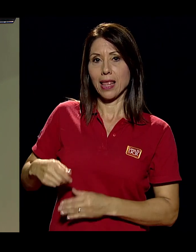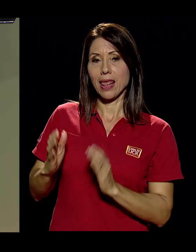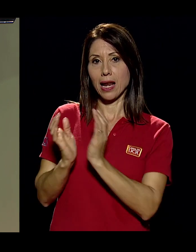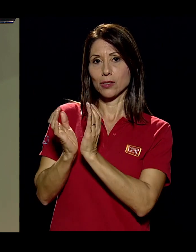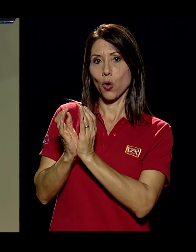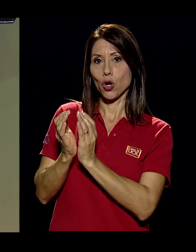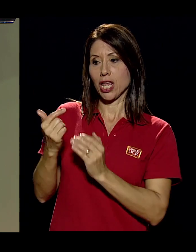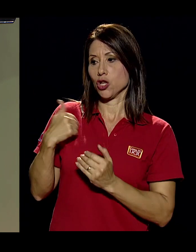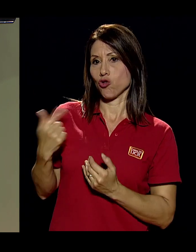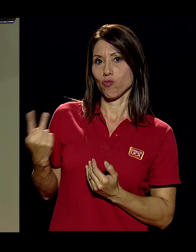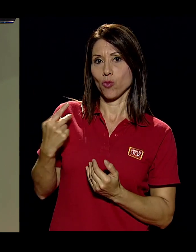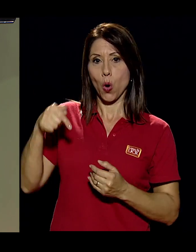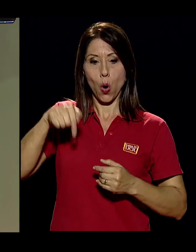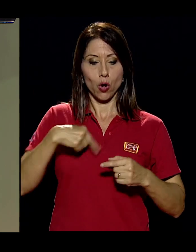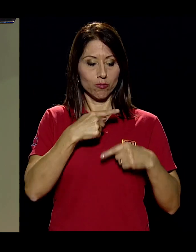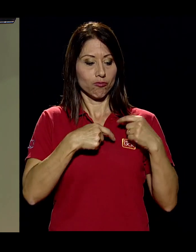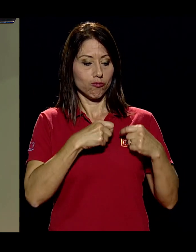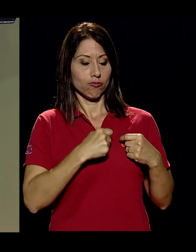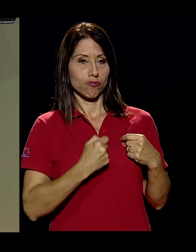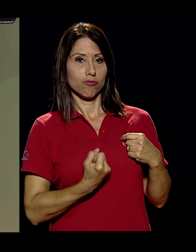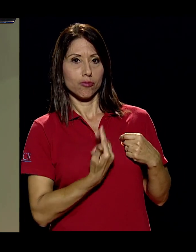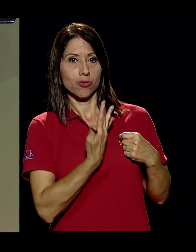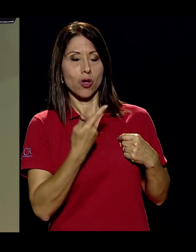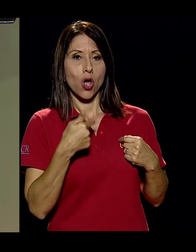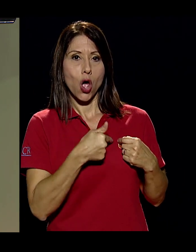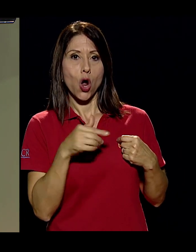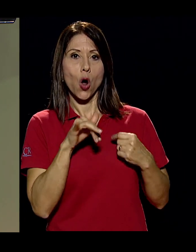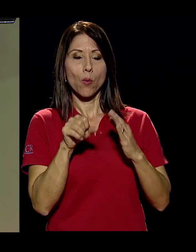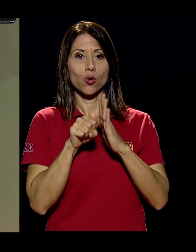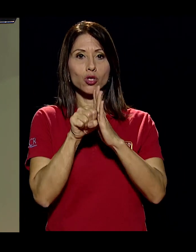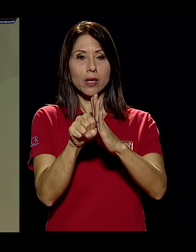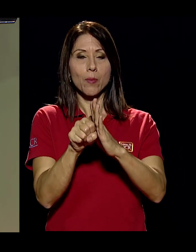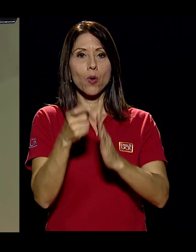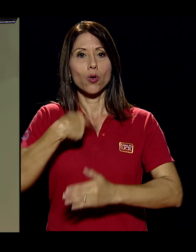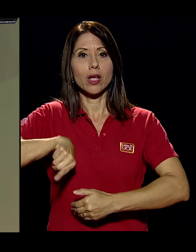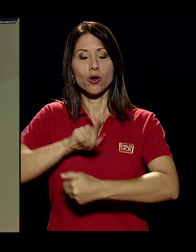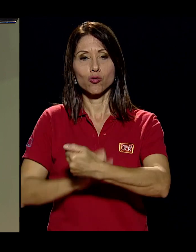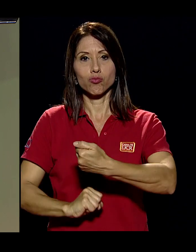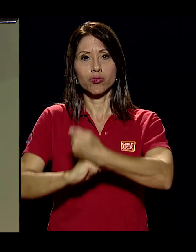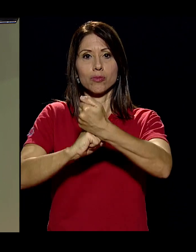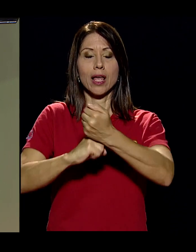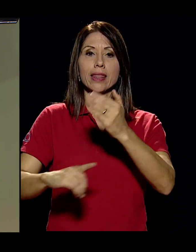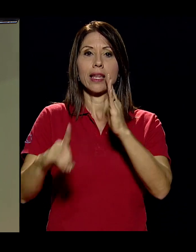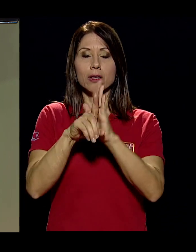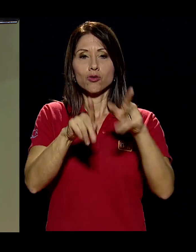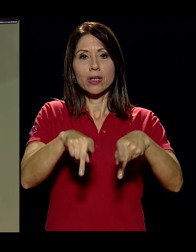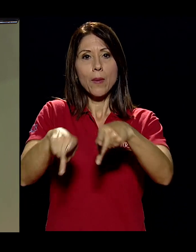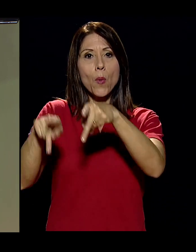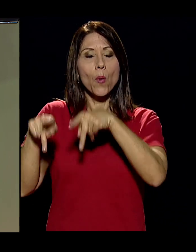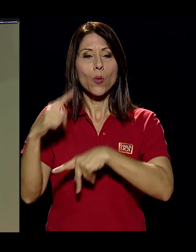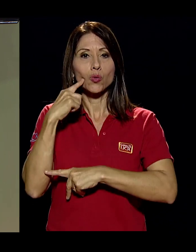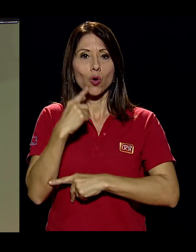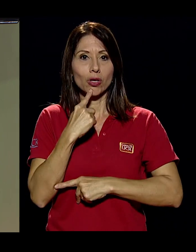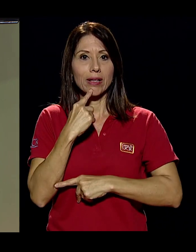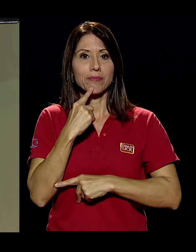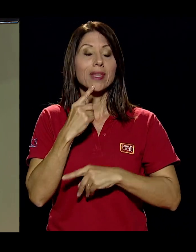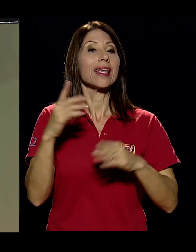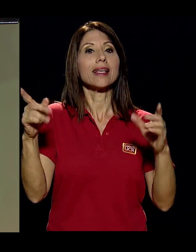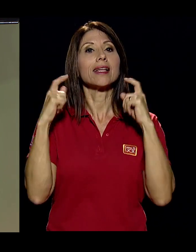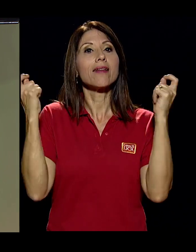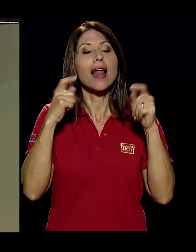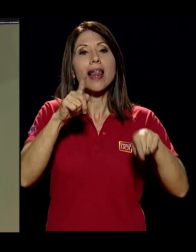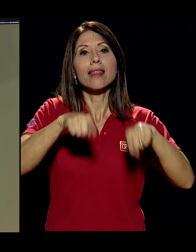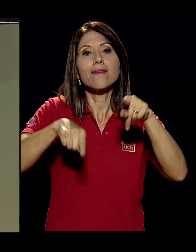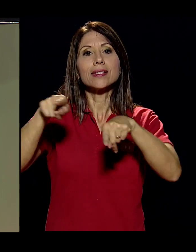de ANASCOR y yo, hoy lucimos este lazo turquesa como símbolo del apoyo que damos a los derechos de la población sorda